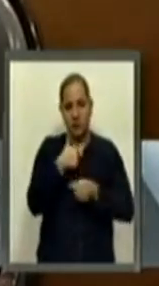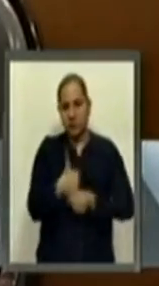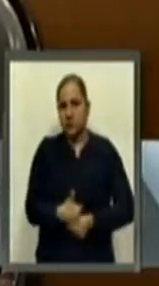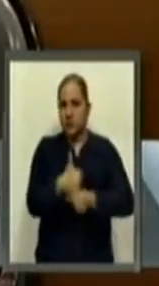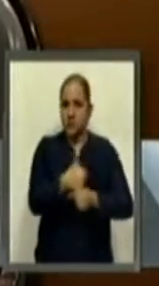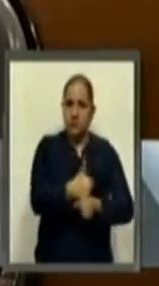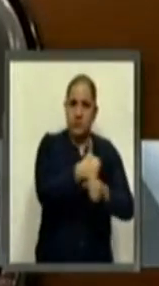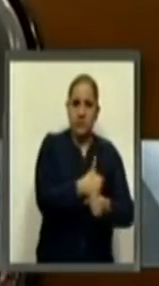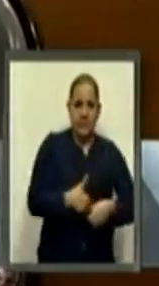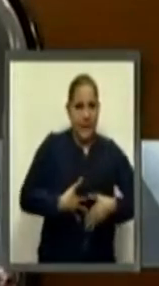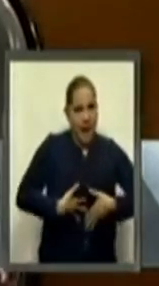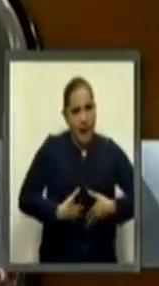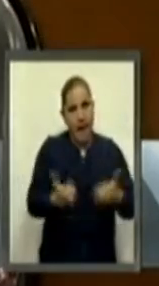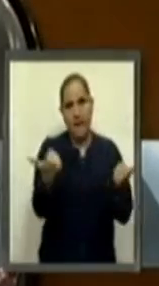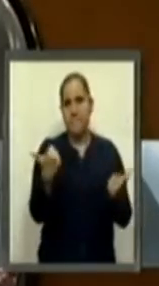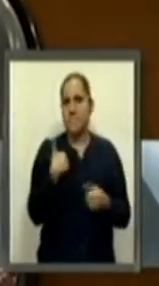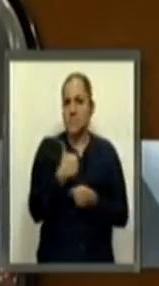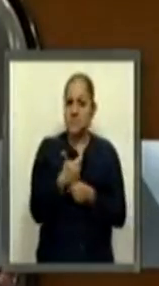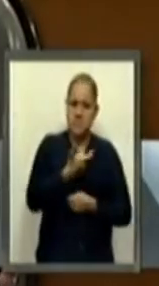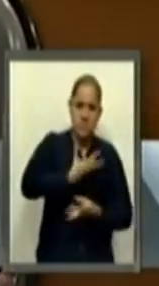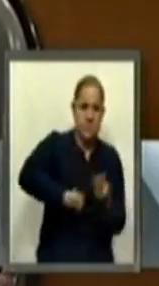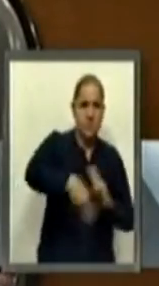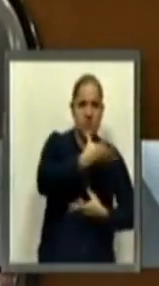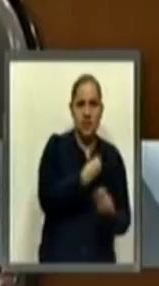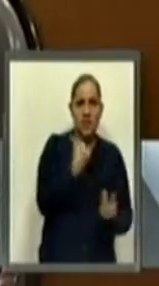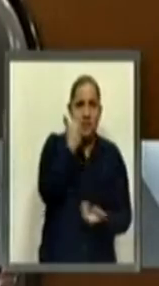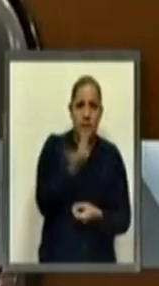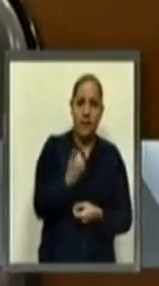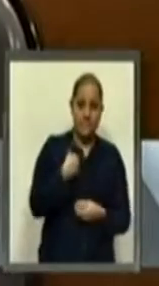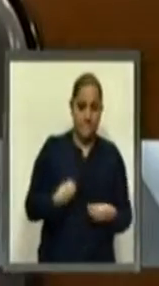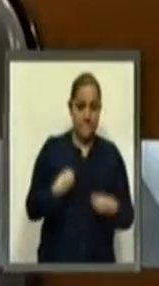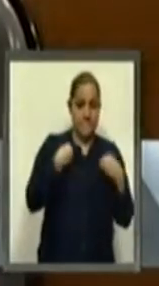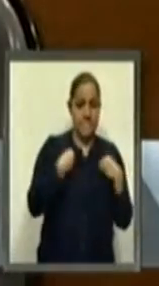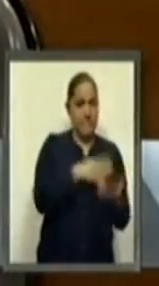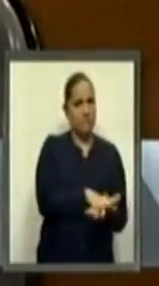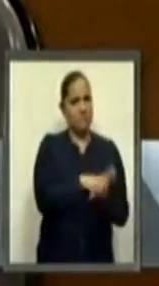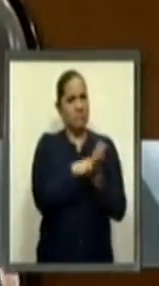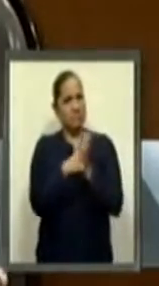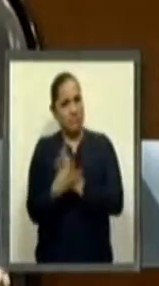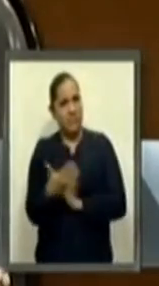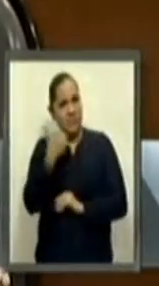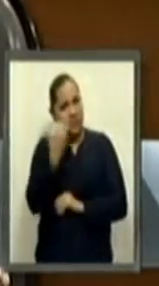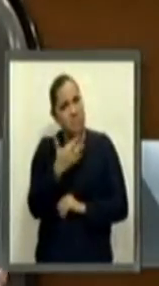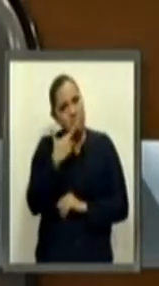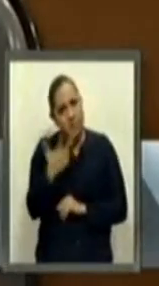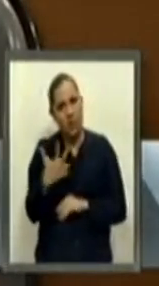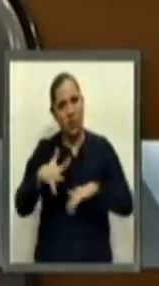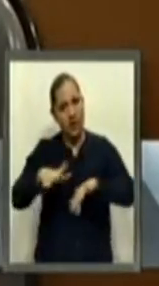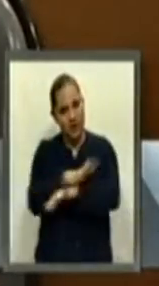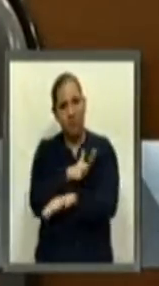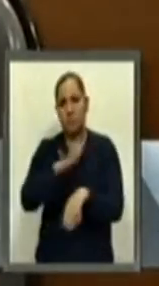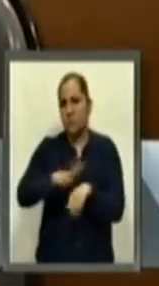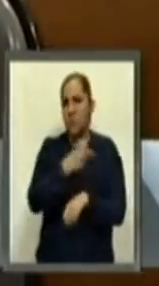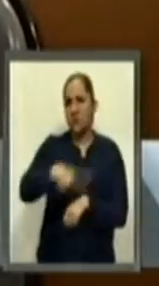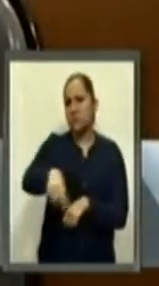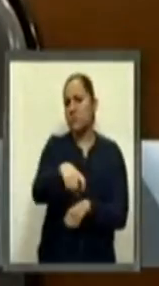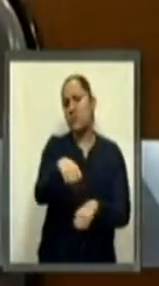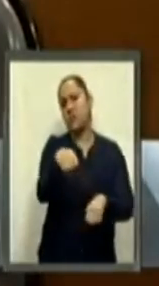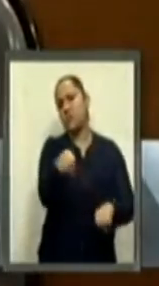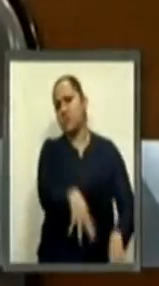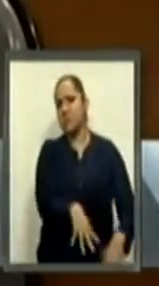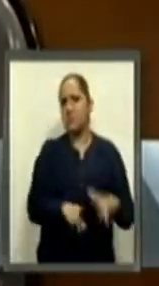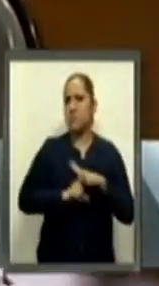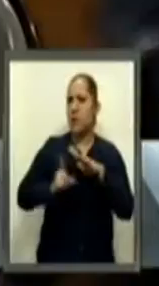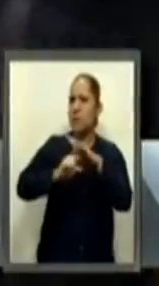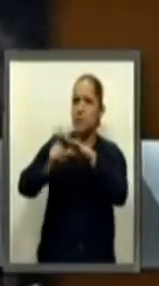un estatus mejor de vida y por eso es esta migración que se está dando. Quiero llamar la